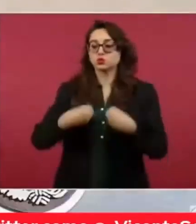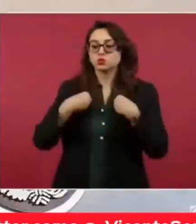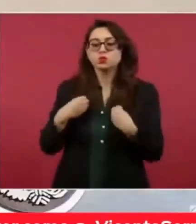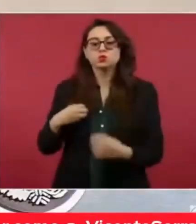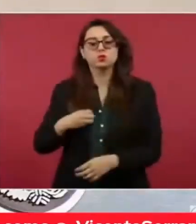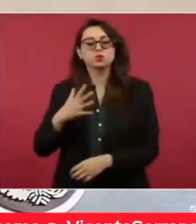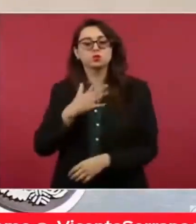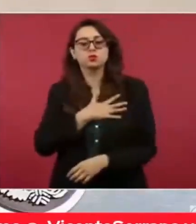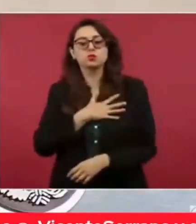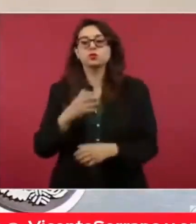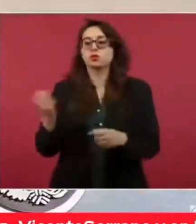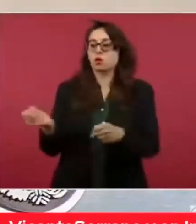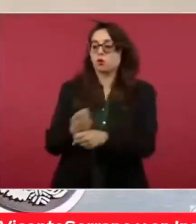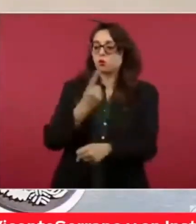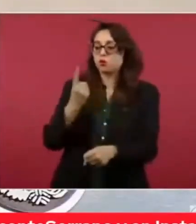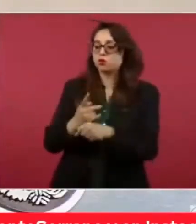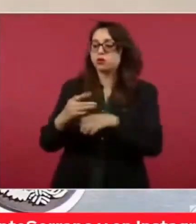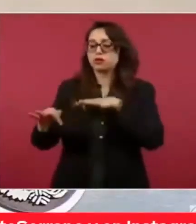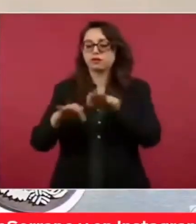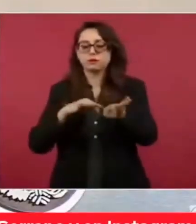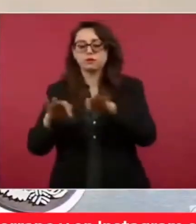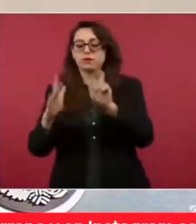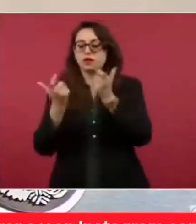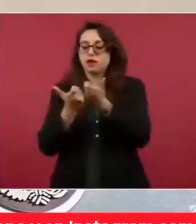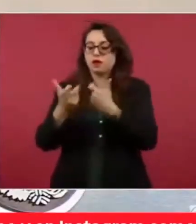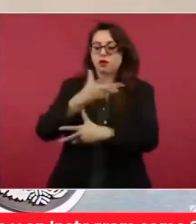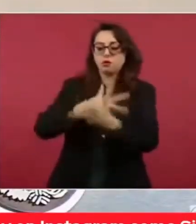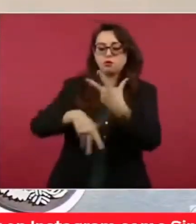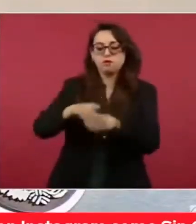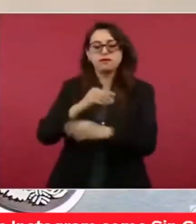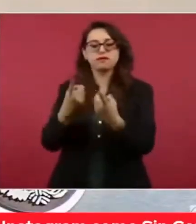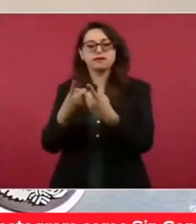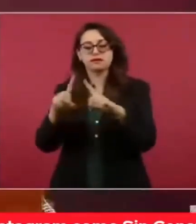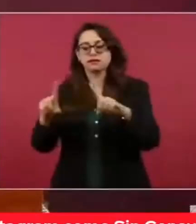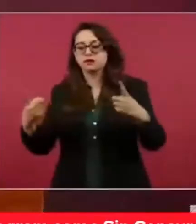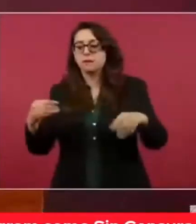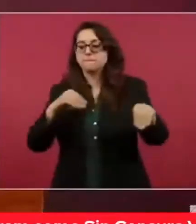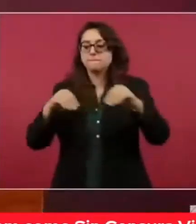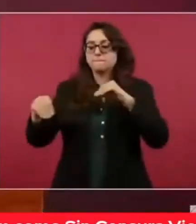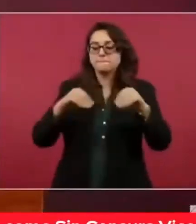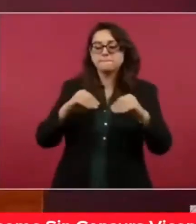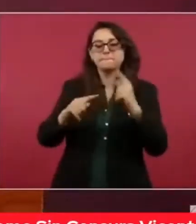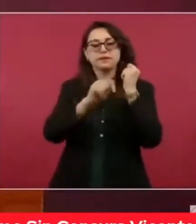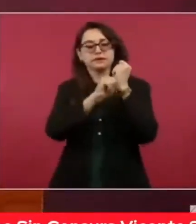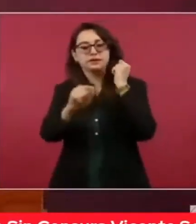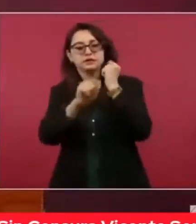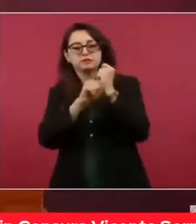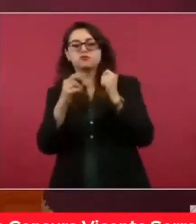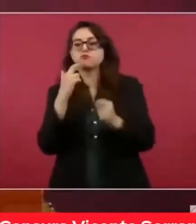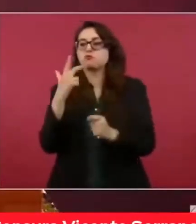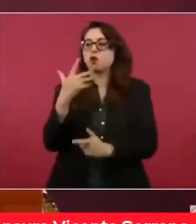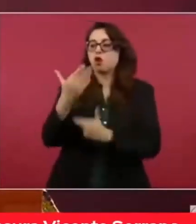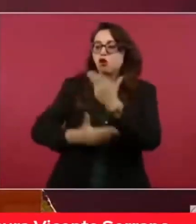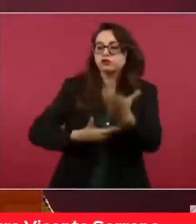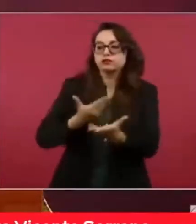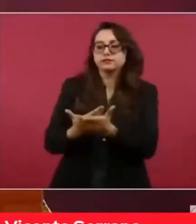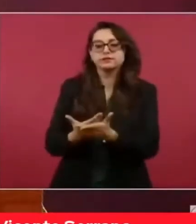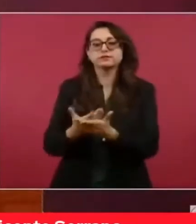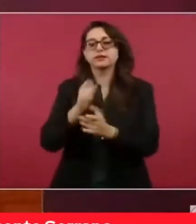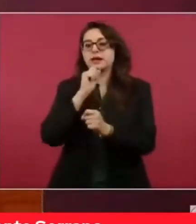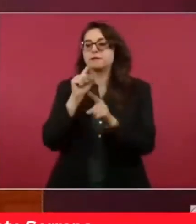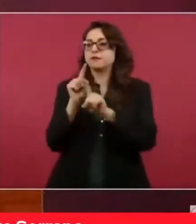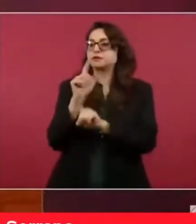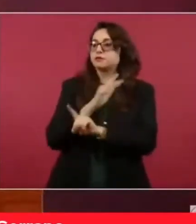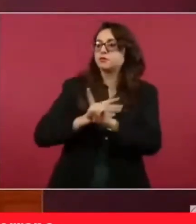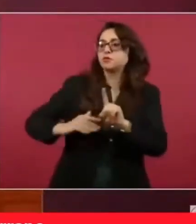desarrollo económico, de mejora en infraestructura, en movilidad, en mejores servicios públicos, en un entorno favorable